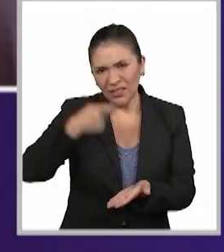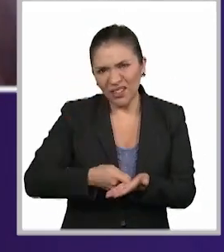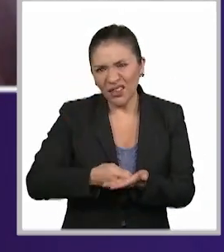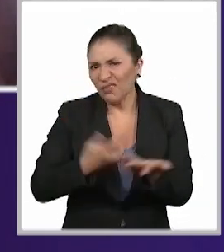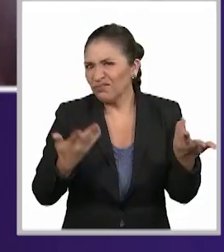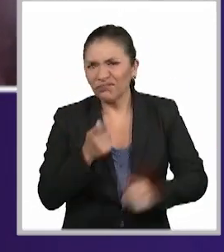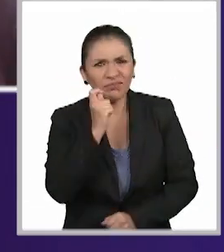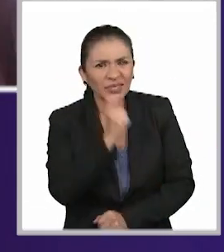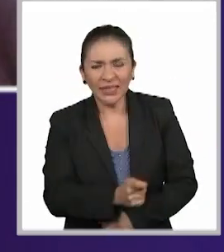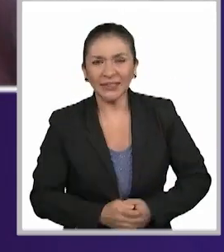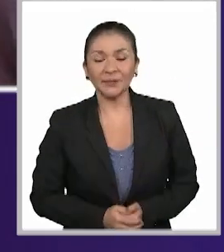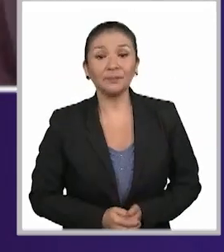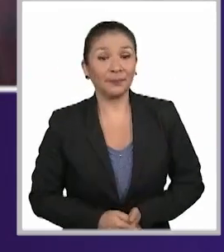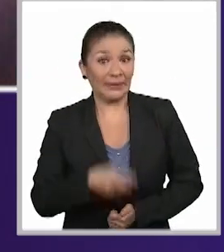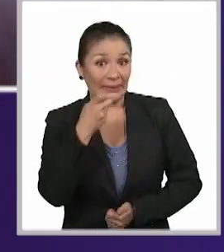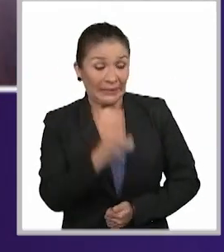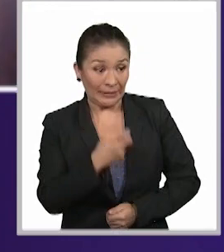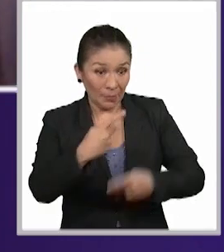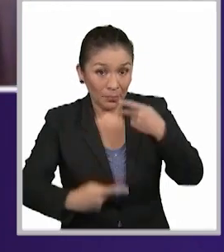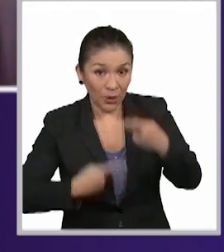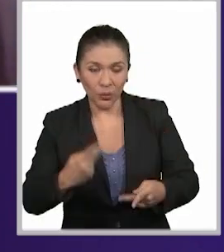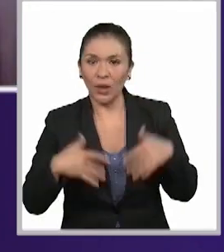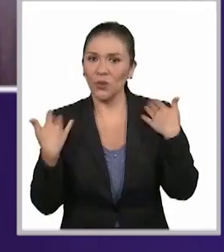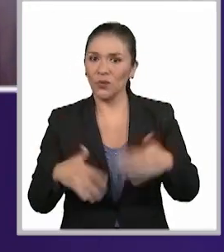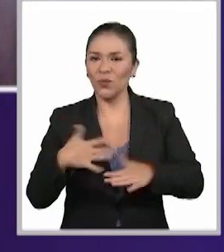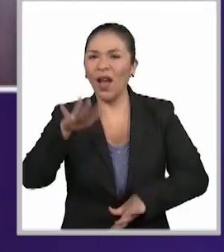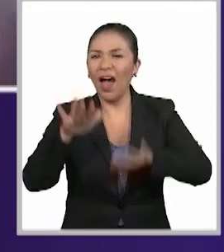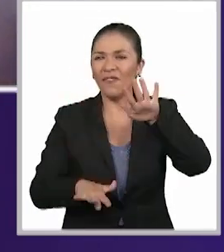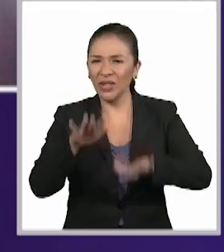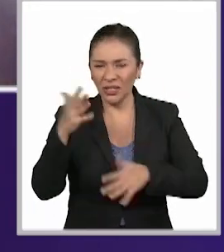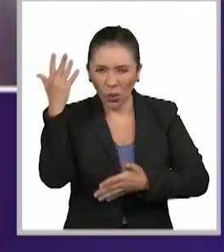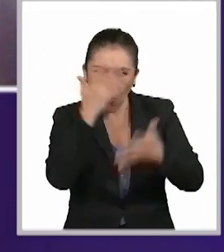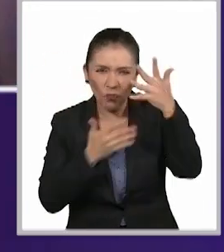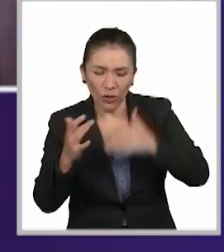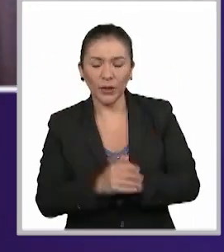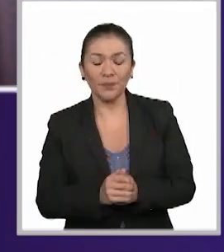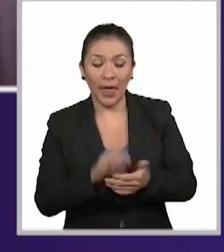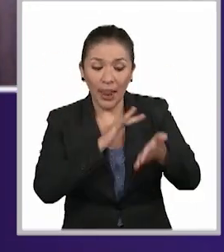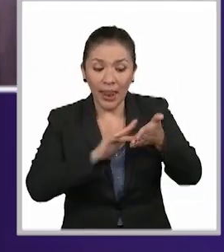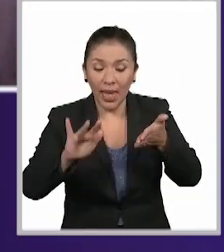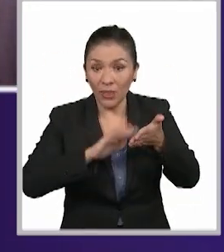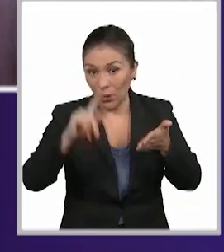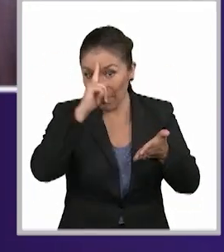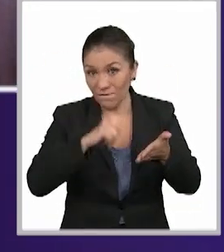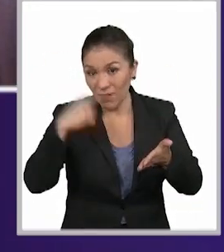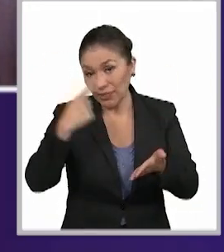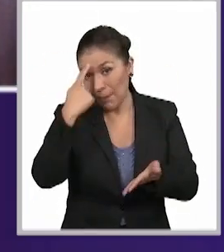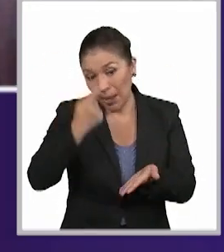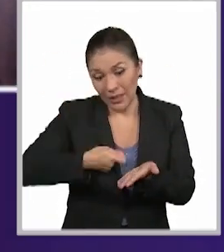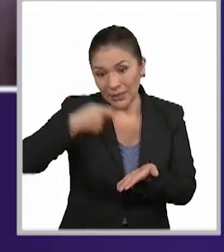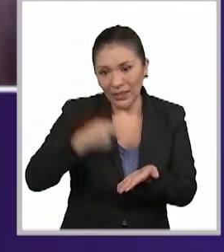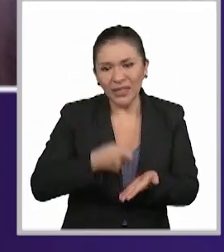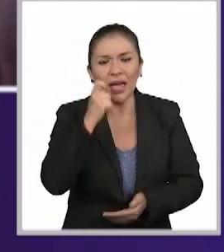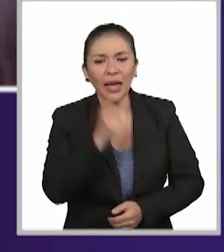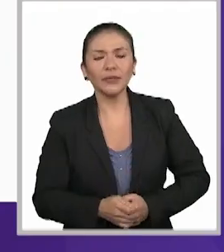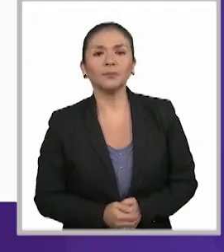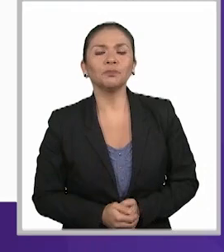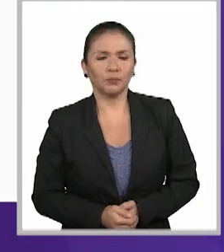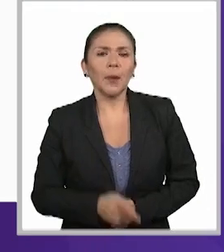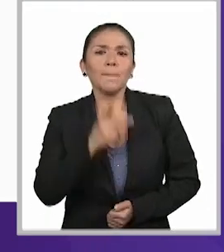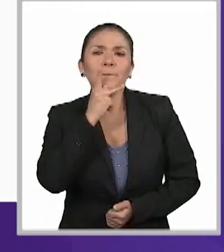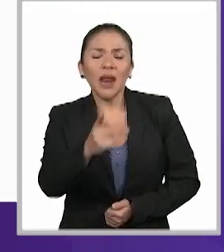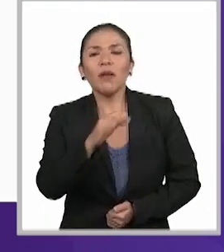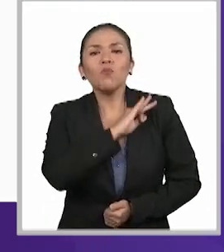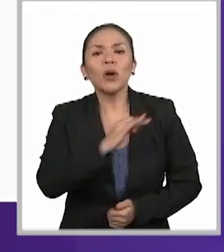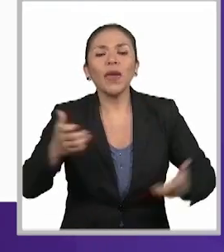sentencia. Es una gran pregunta porque suele a veces confundirse. La lectura fácil de una sentencia se refiere a